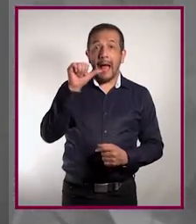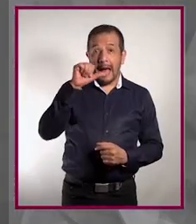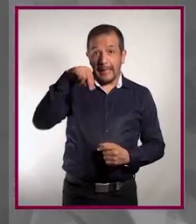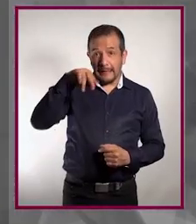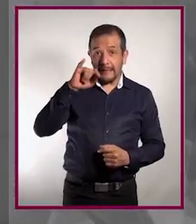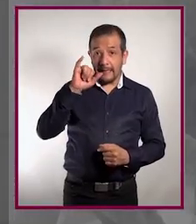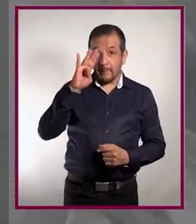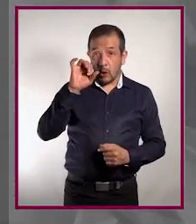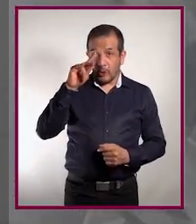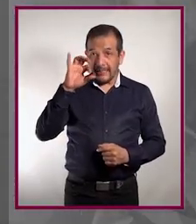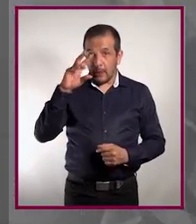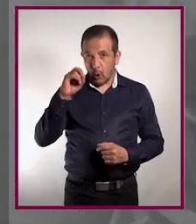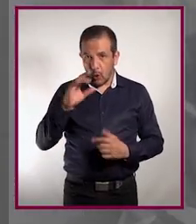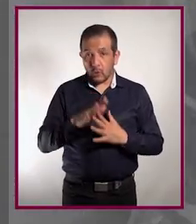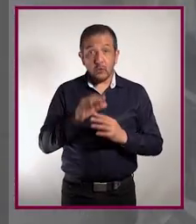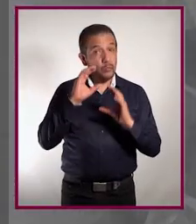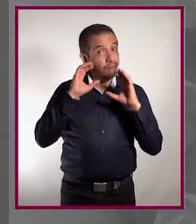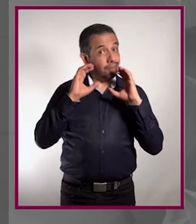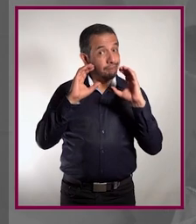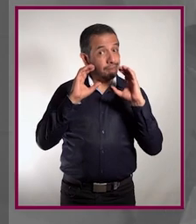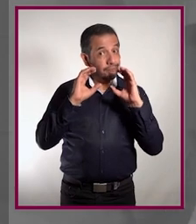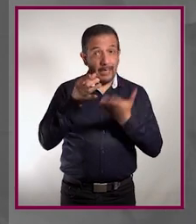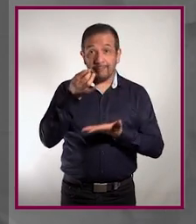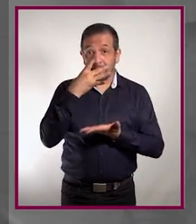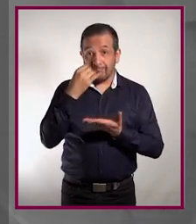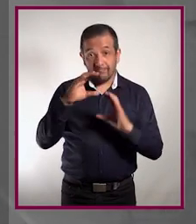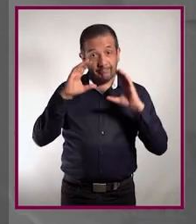Antibióticos. Manéjalos con cuidado.